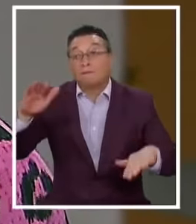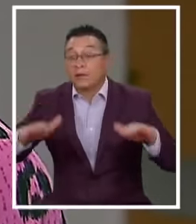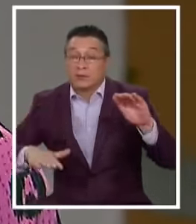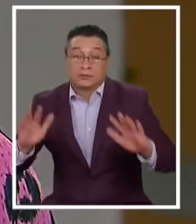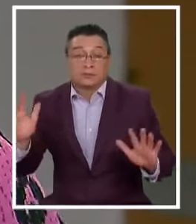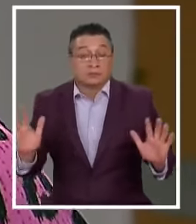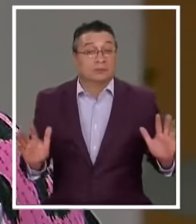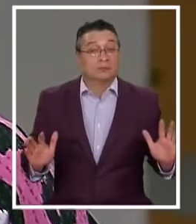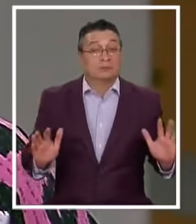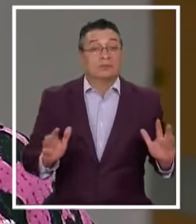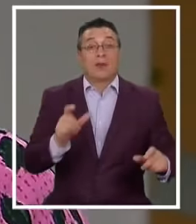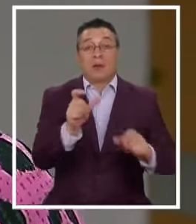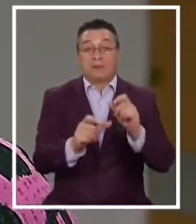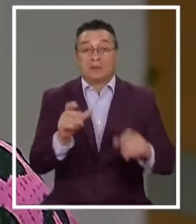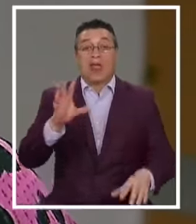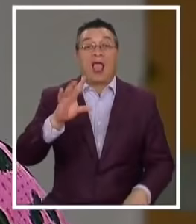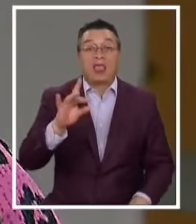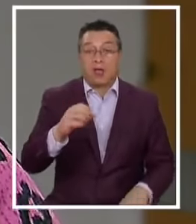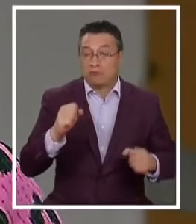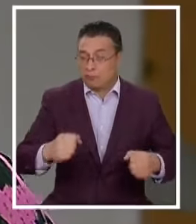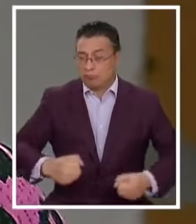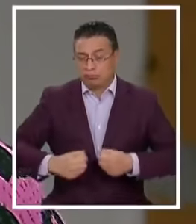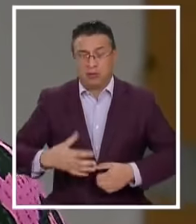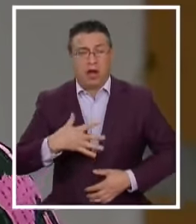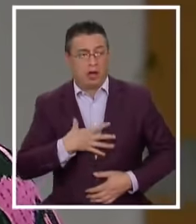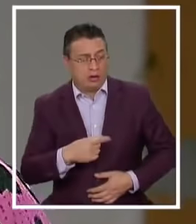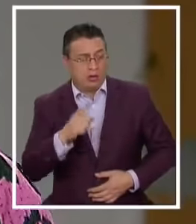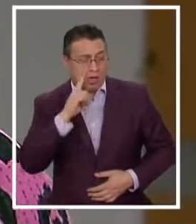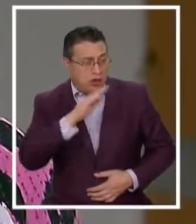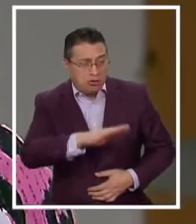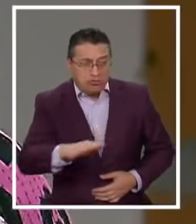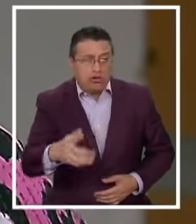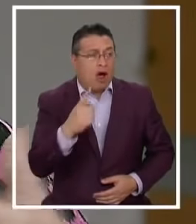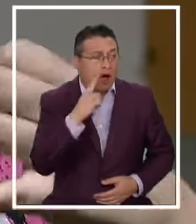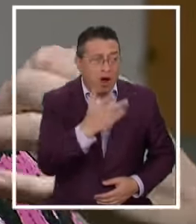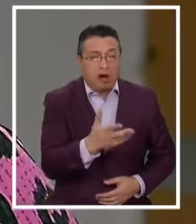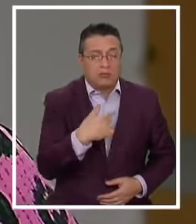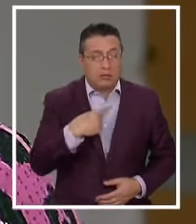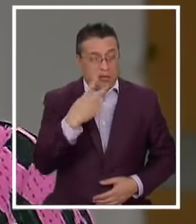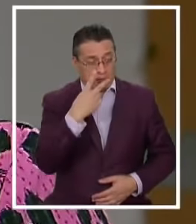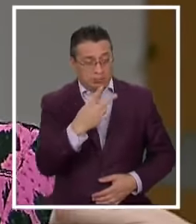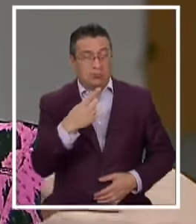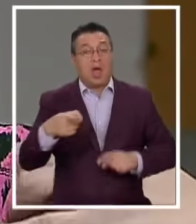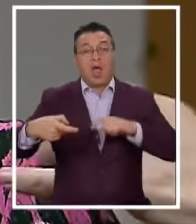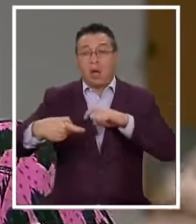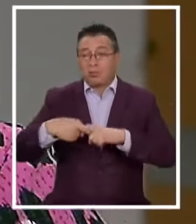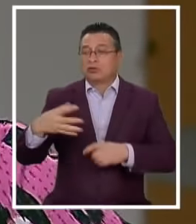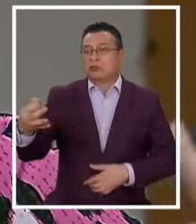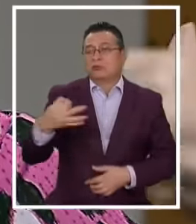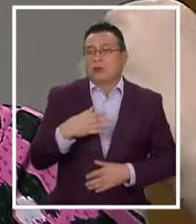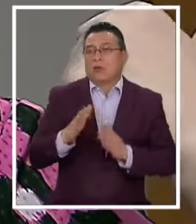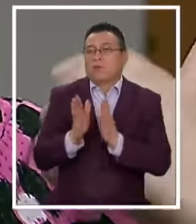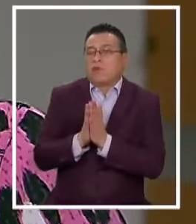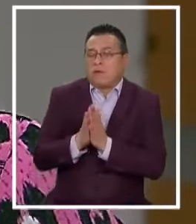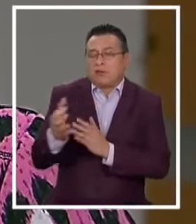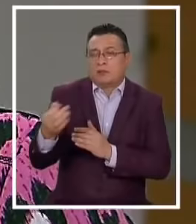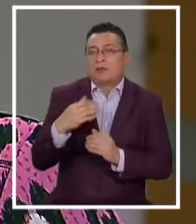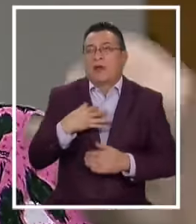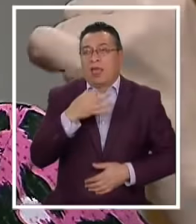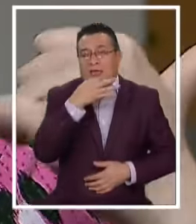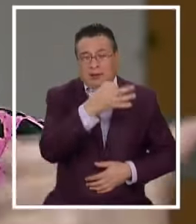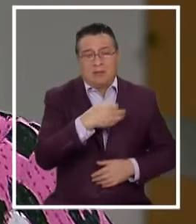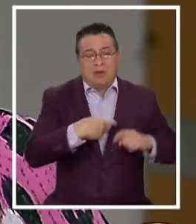gente Como en edad productiva Que tiene hijos Chicos Que uno Escucha a la esposa Que te dice Por favor Dígale a mi